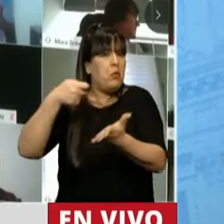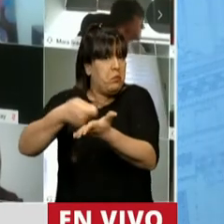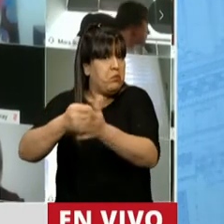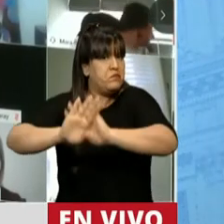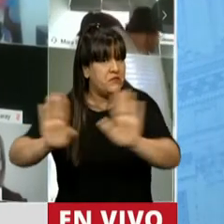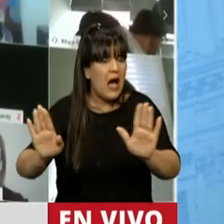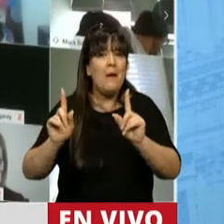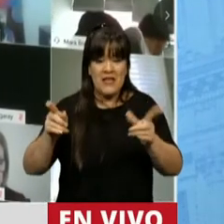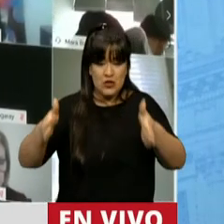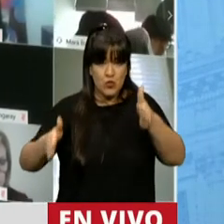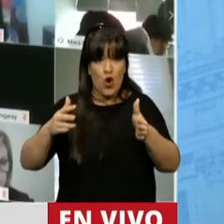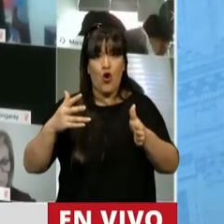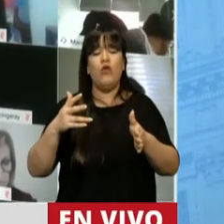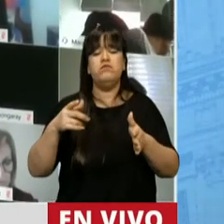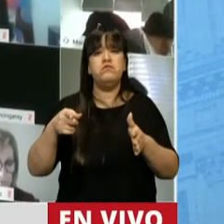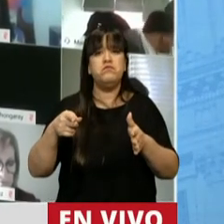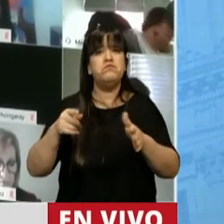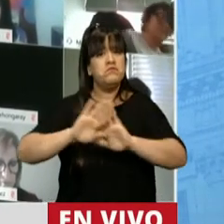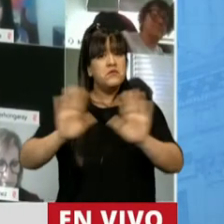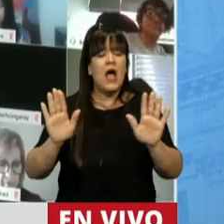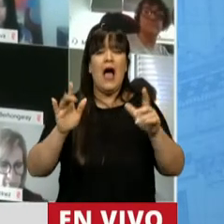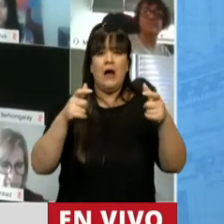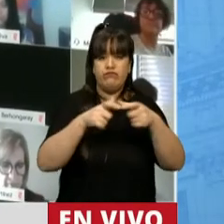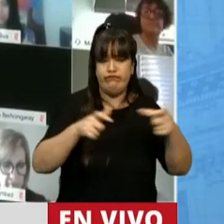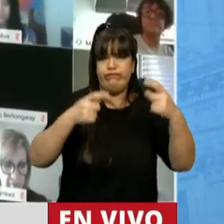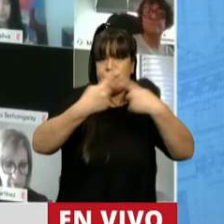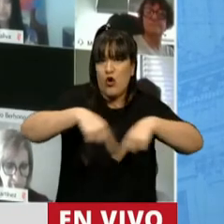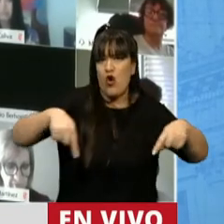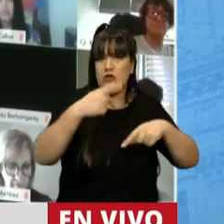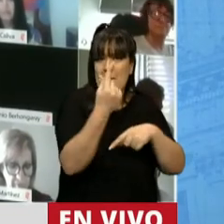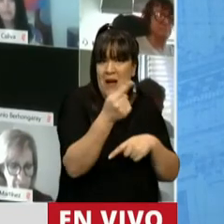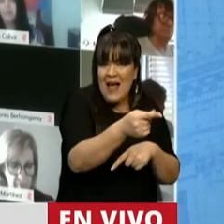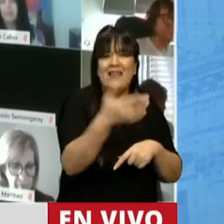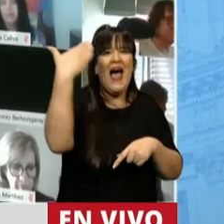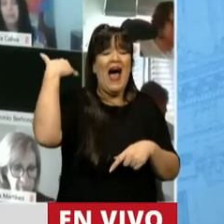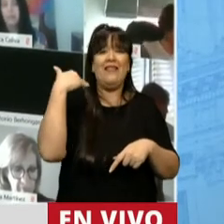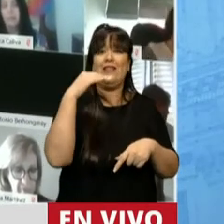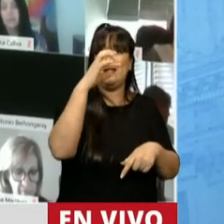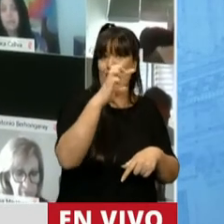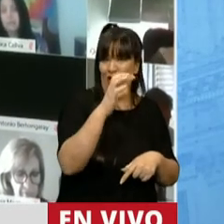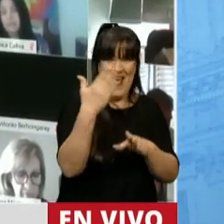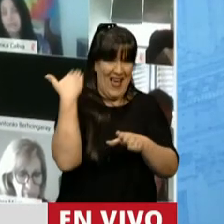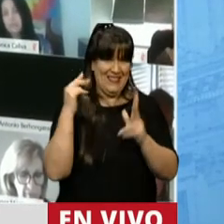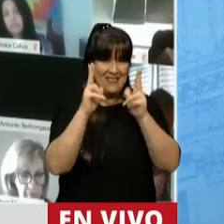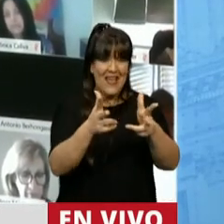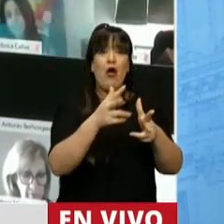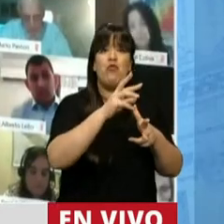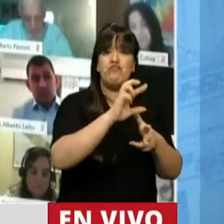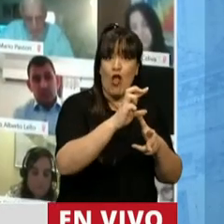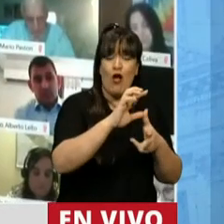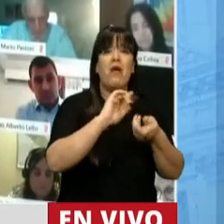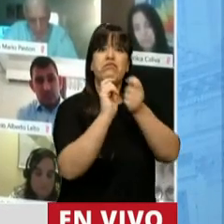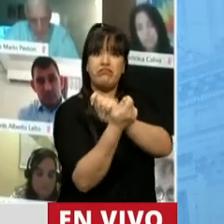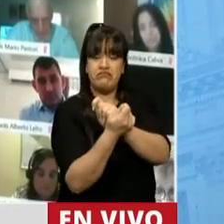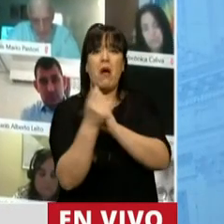periodo se alcanzó con éxito la conversión de títulos que originalmente estaban denominados en dólares, como dije, a activos emitidos